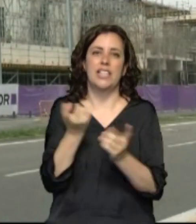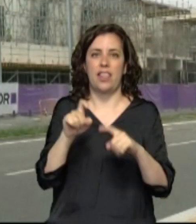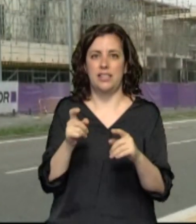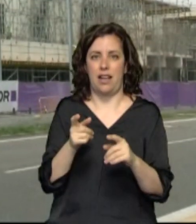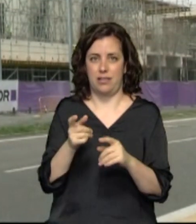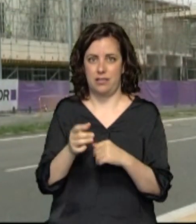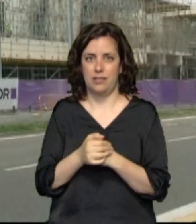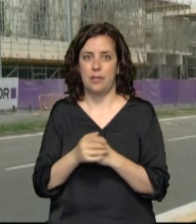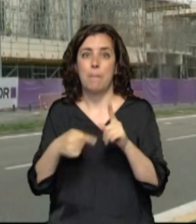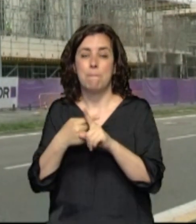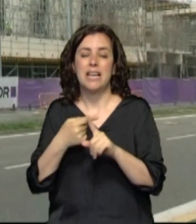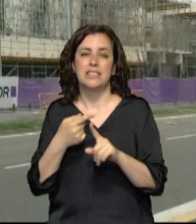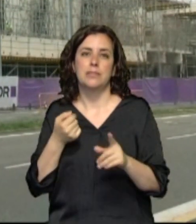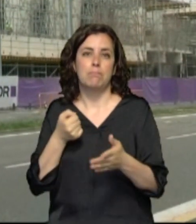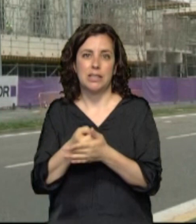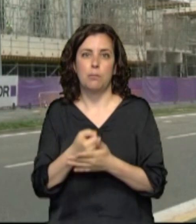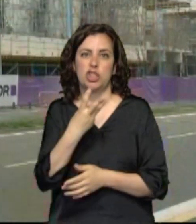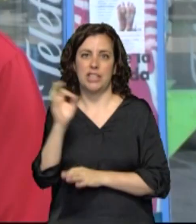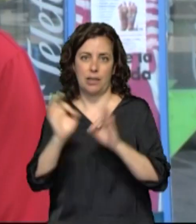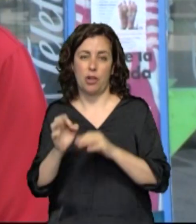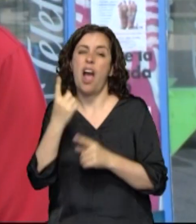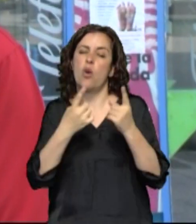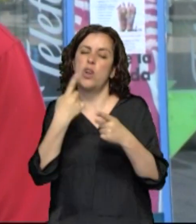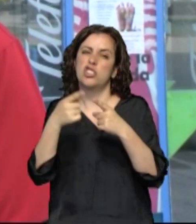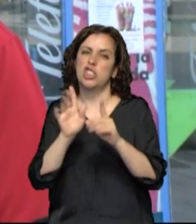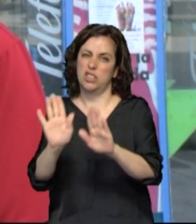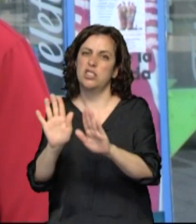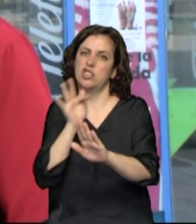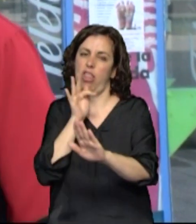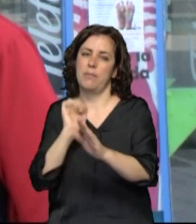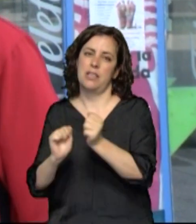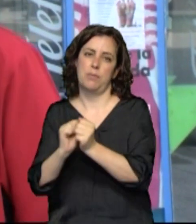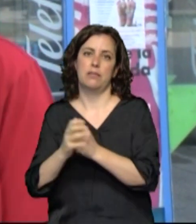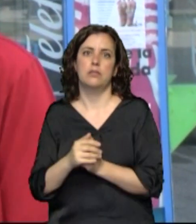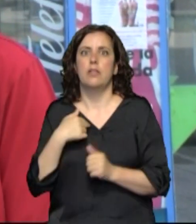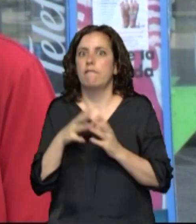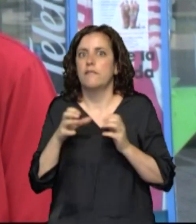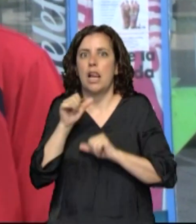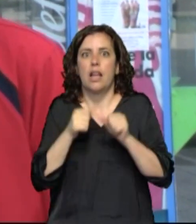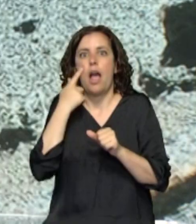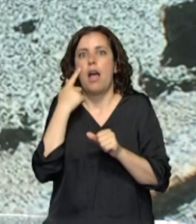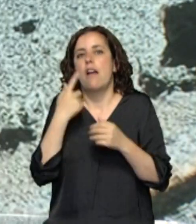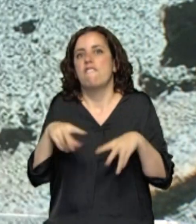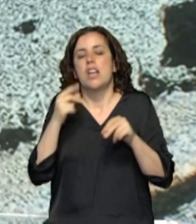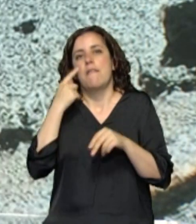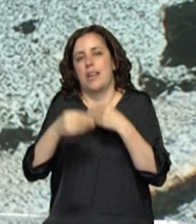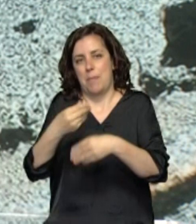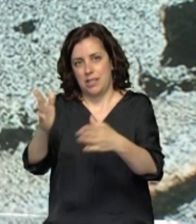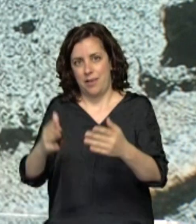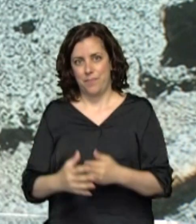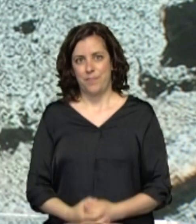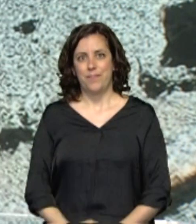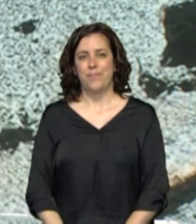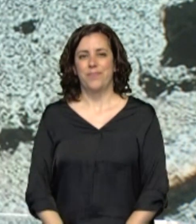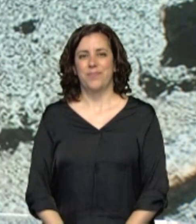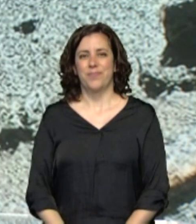Aunque hay cosas para las que todavía habrá que esperar. Ganas de que acabe la liga y a ver qué pasa. Eso sí. Bueno, y más asuntos,